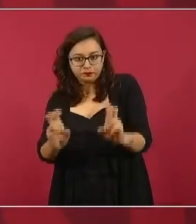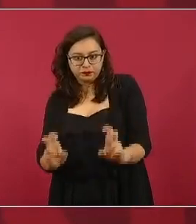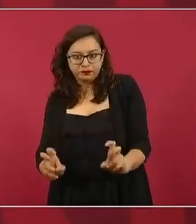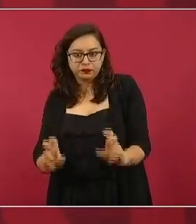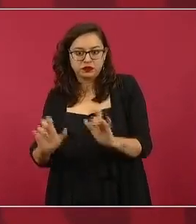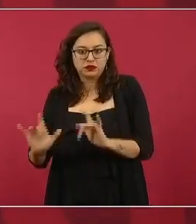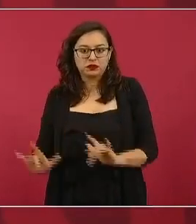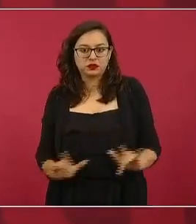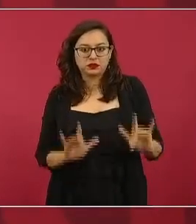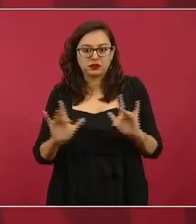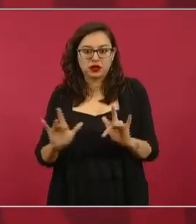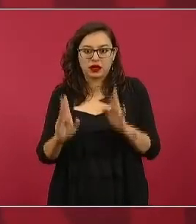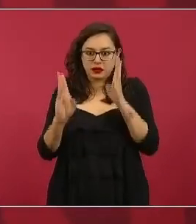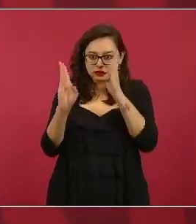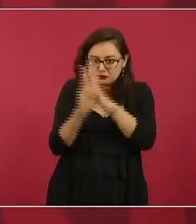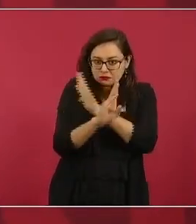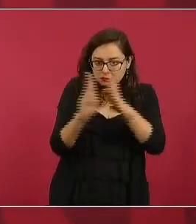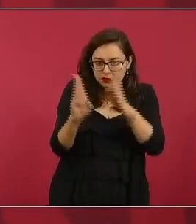espías